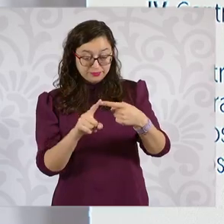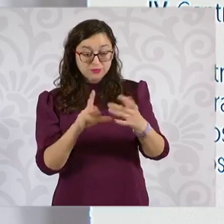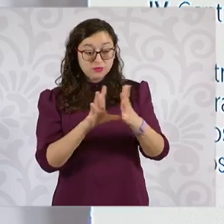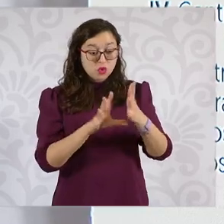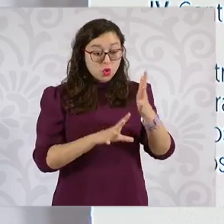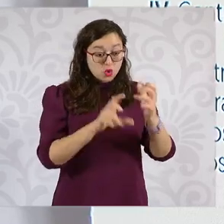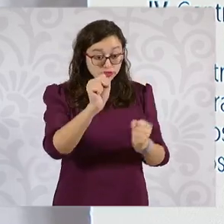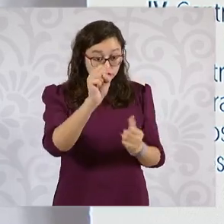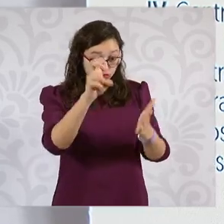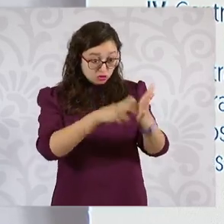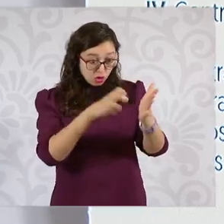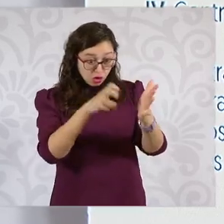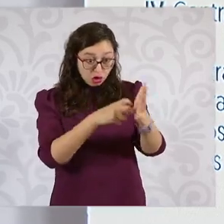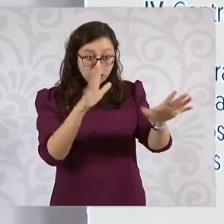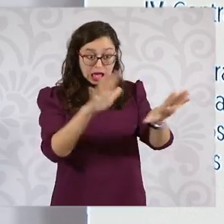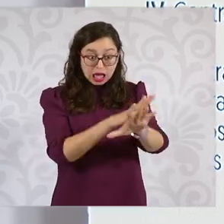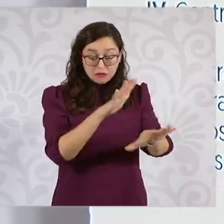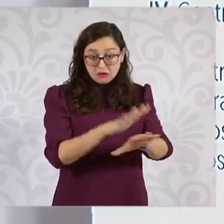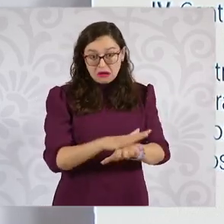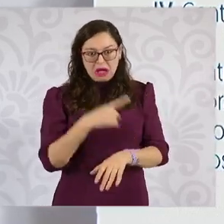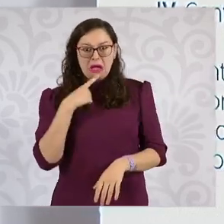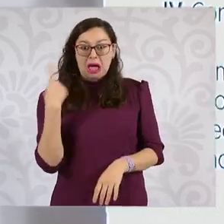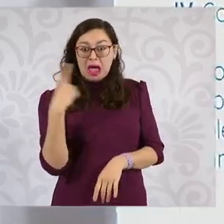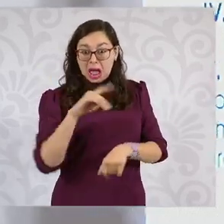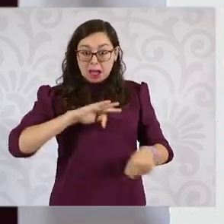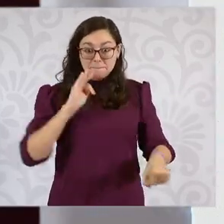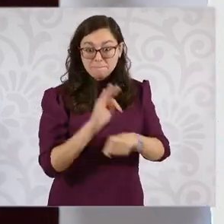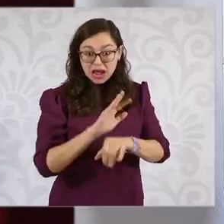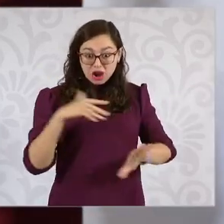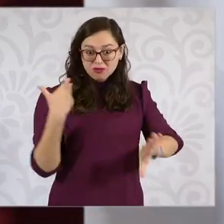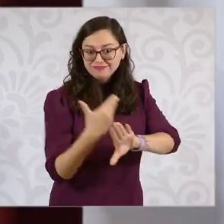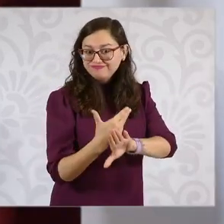a la Constitución política de los Estados Unidos mexicanos.